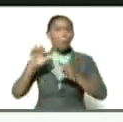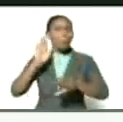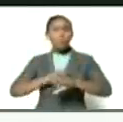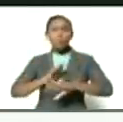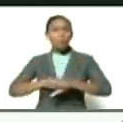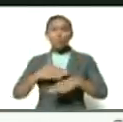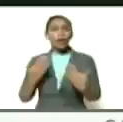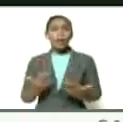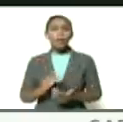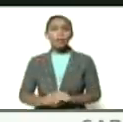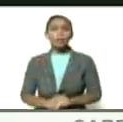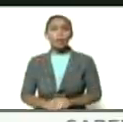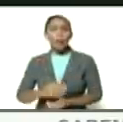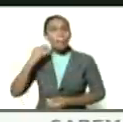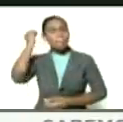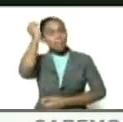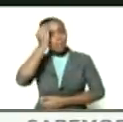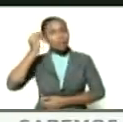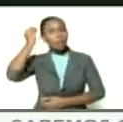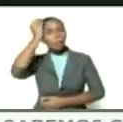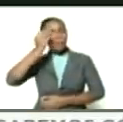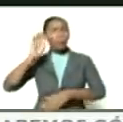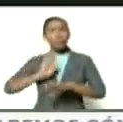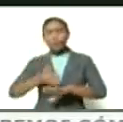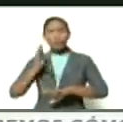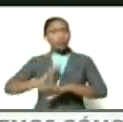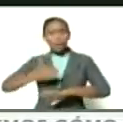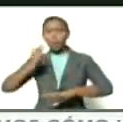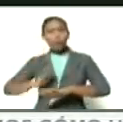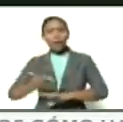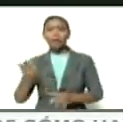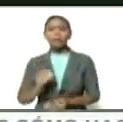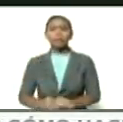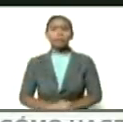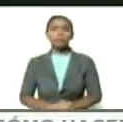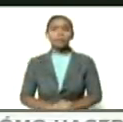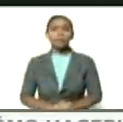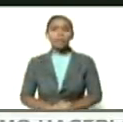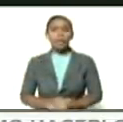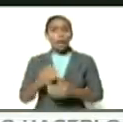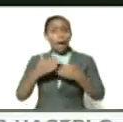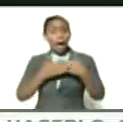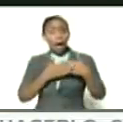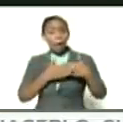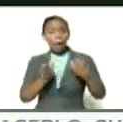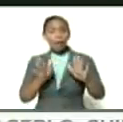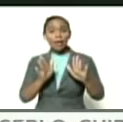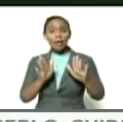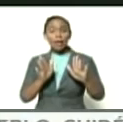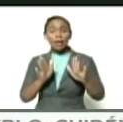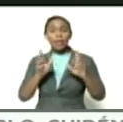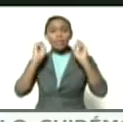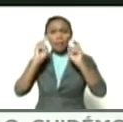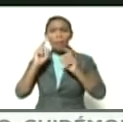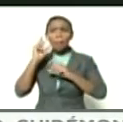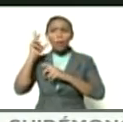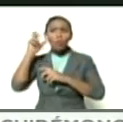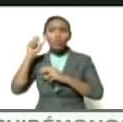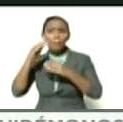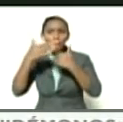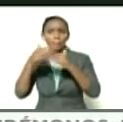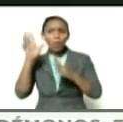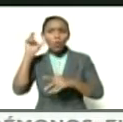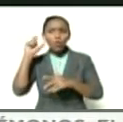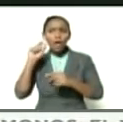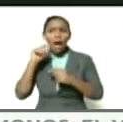qué? pónganse a pensar ¿por qué? ¿por qué? ¿por qué? vamos a abrir Marquez ¿me escuchas Marquez? atención